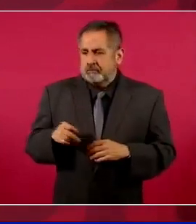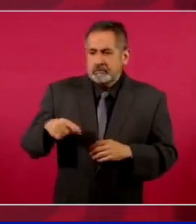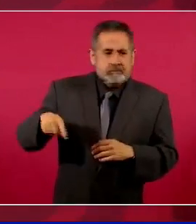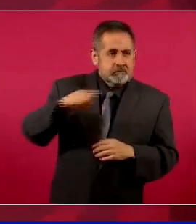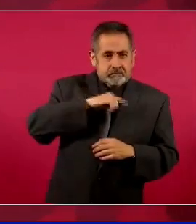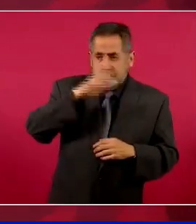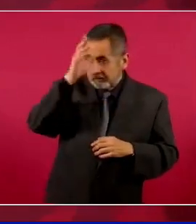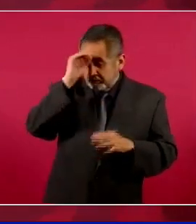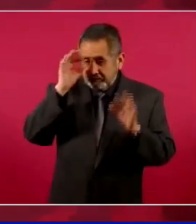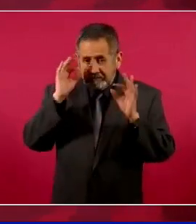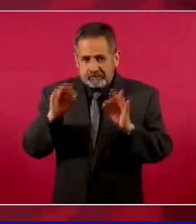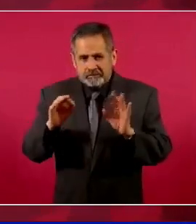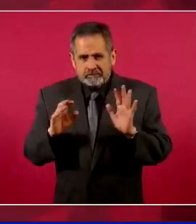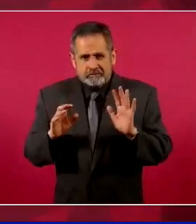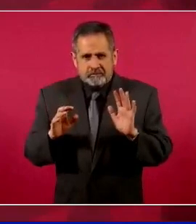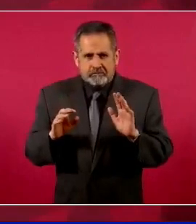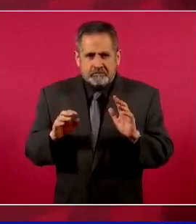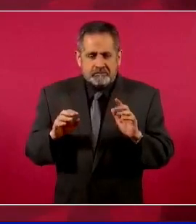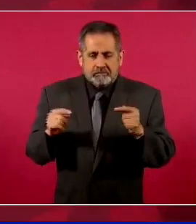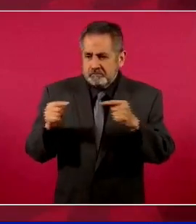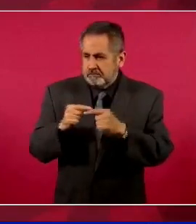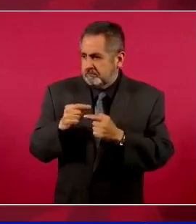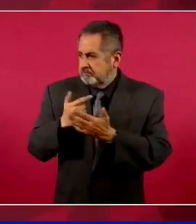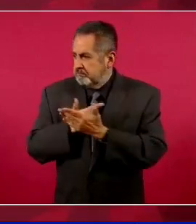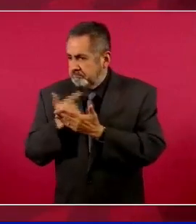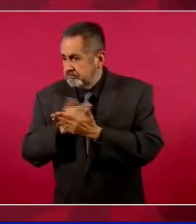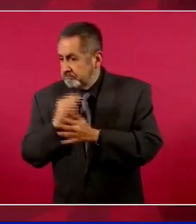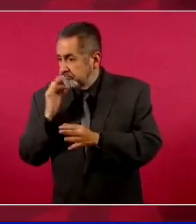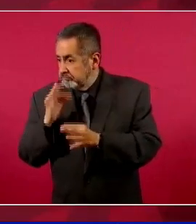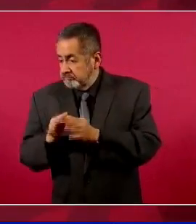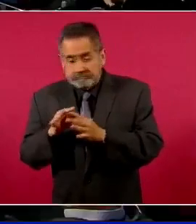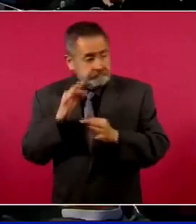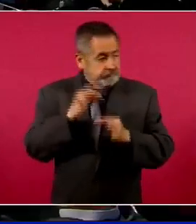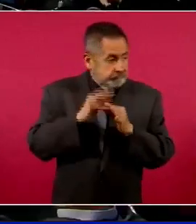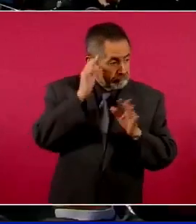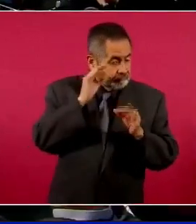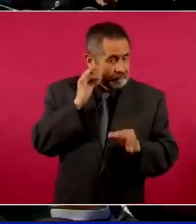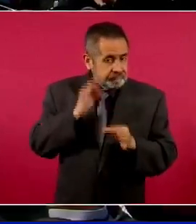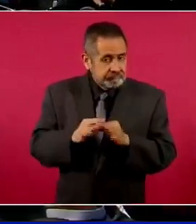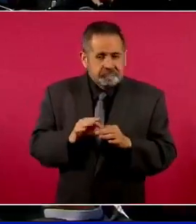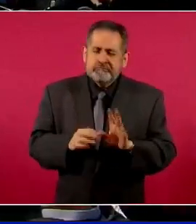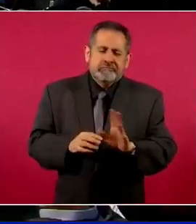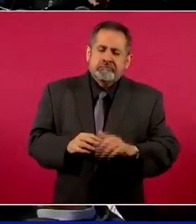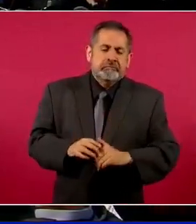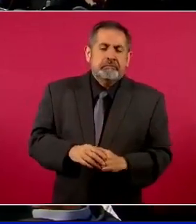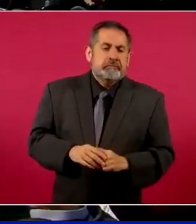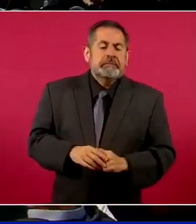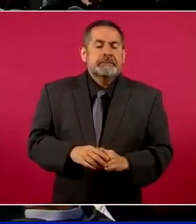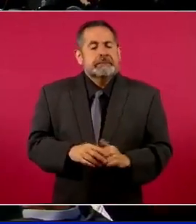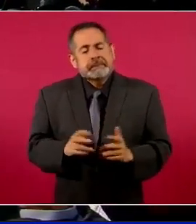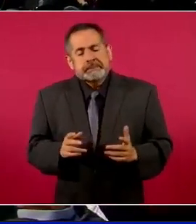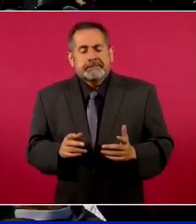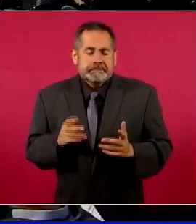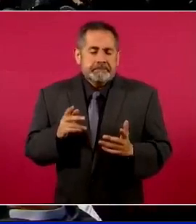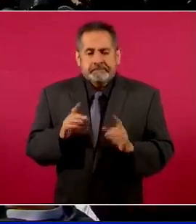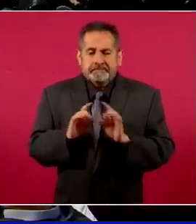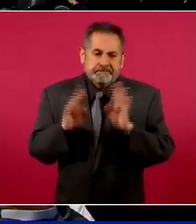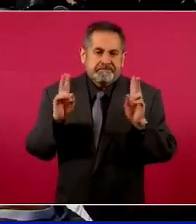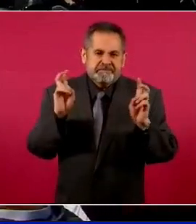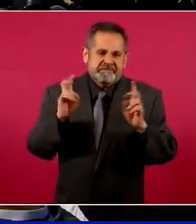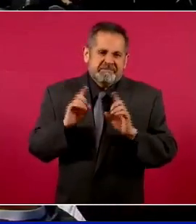porque eso nunca ha habido en este tema tan delicado,